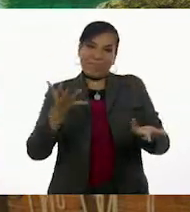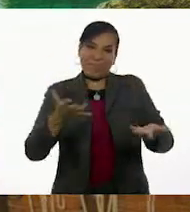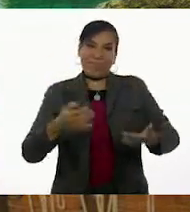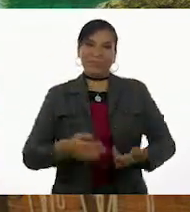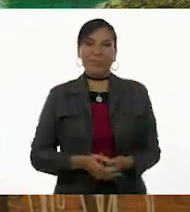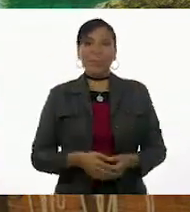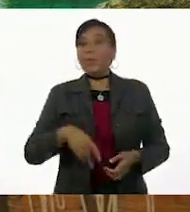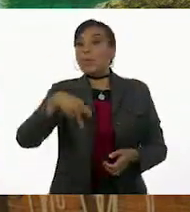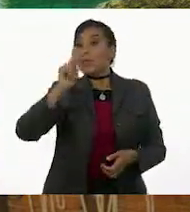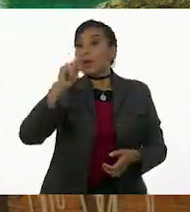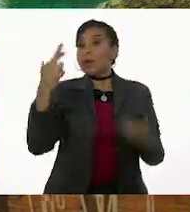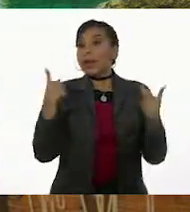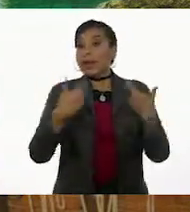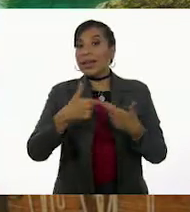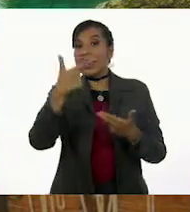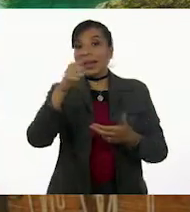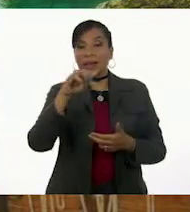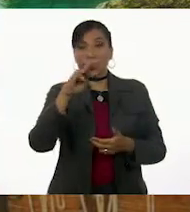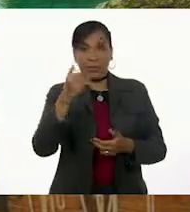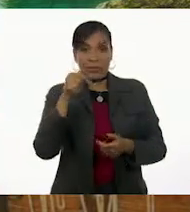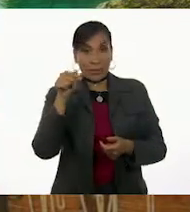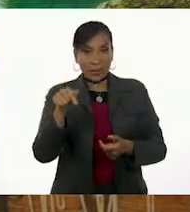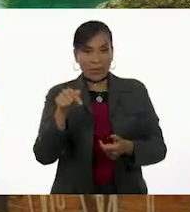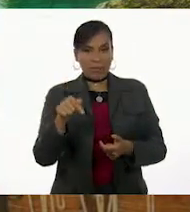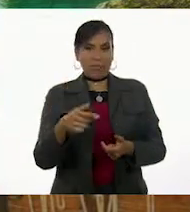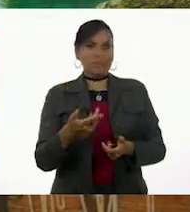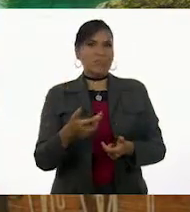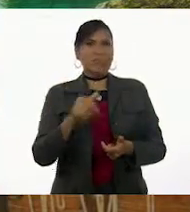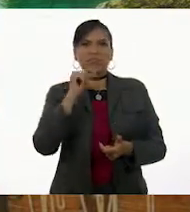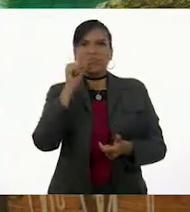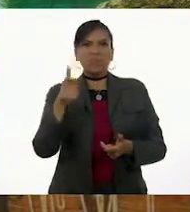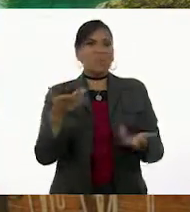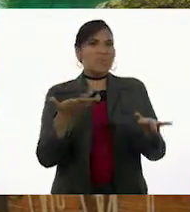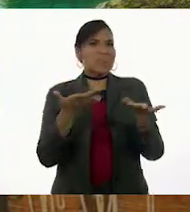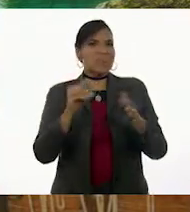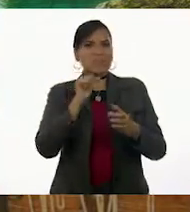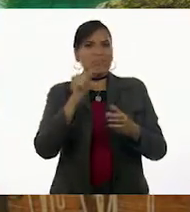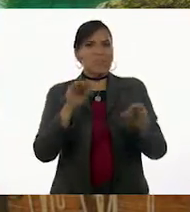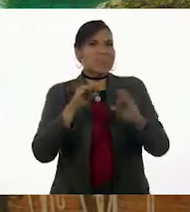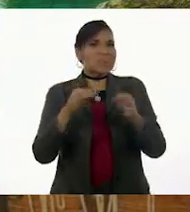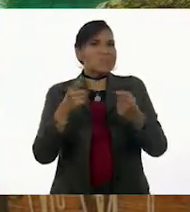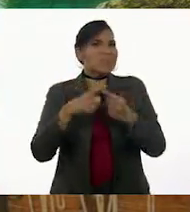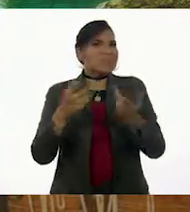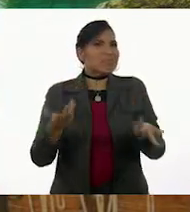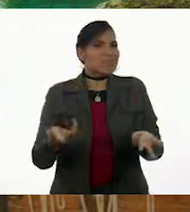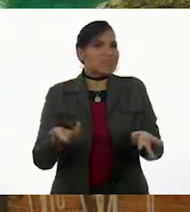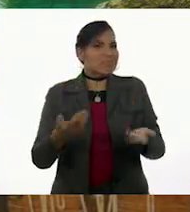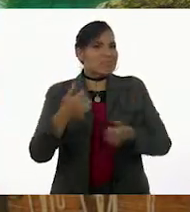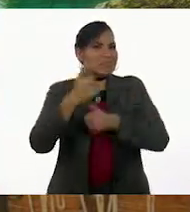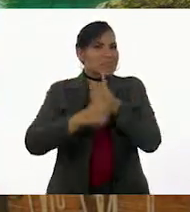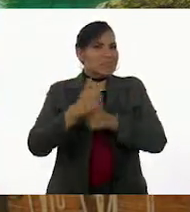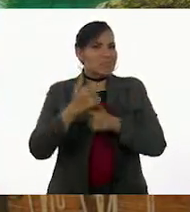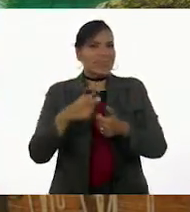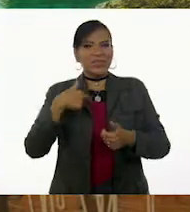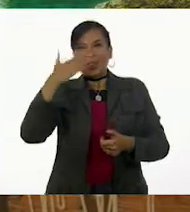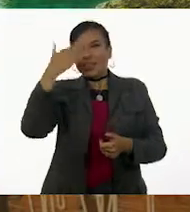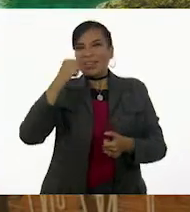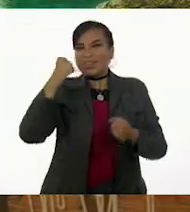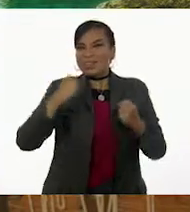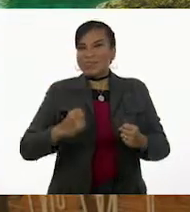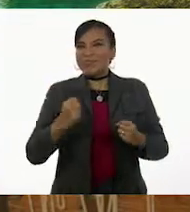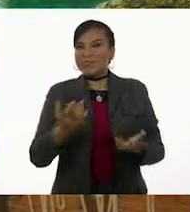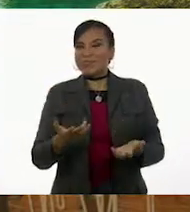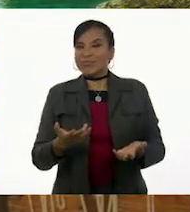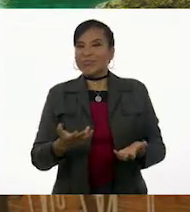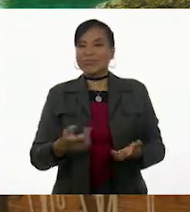Pero la maestra Gaby no les dejó reto. ¡Oh, ya sé, ya sé!